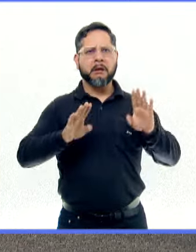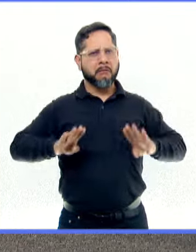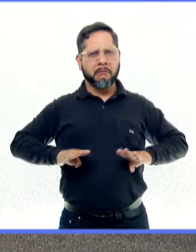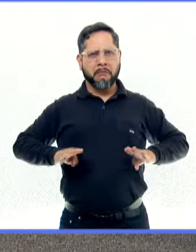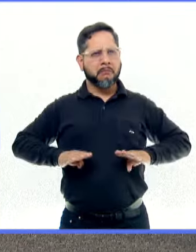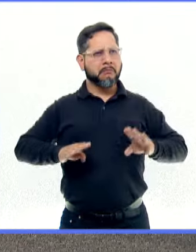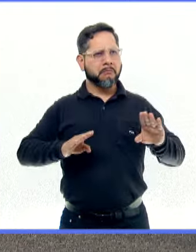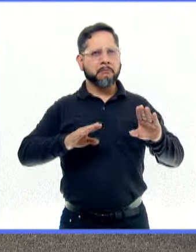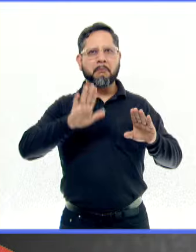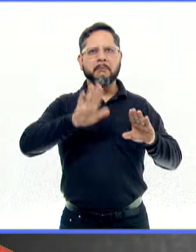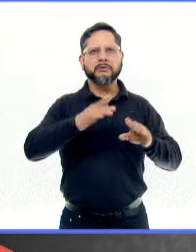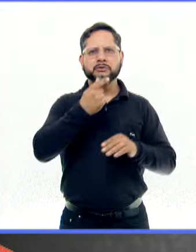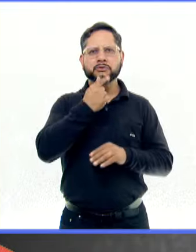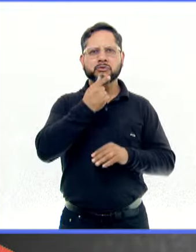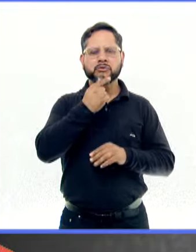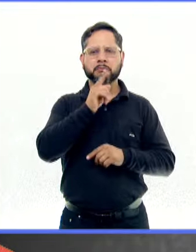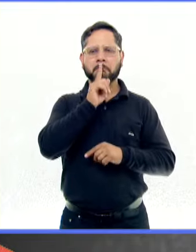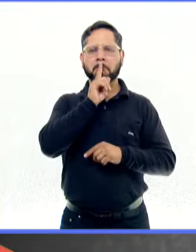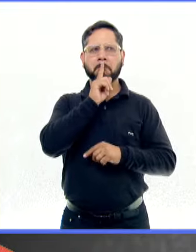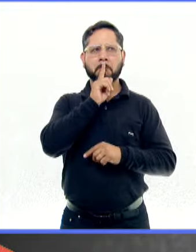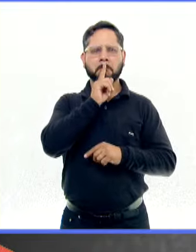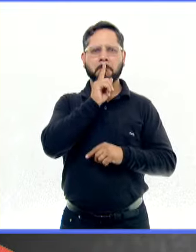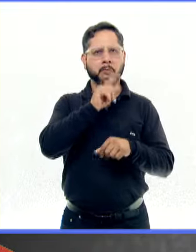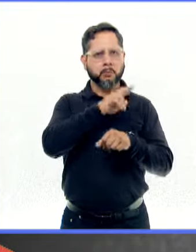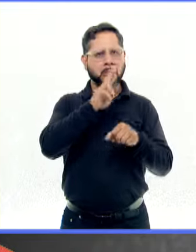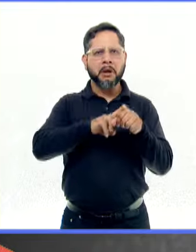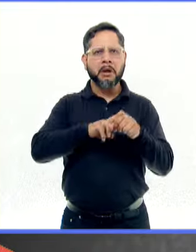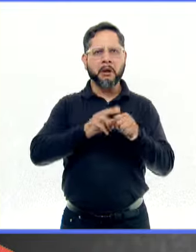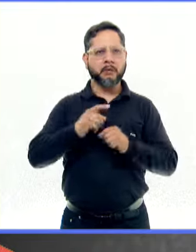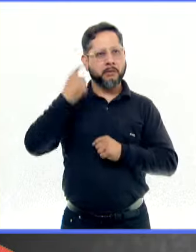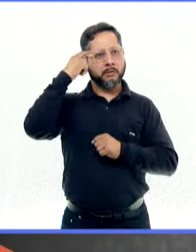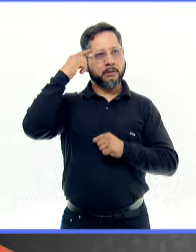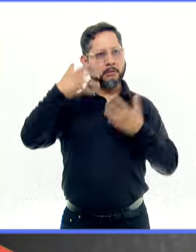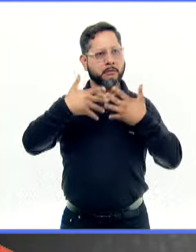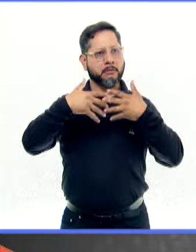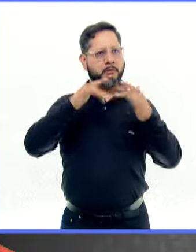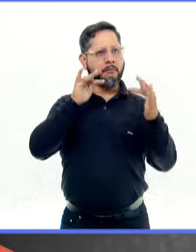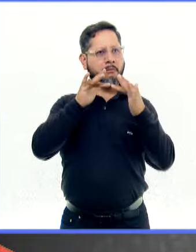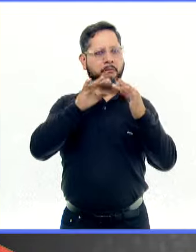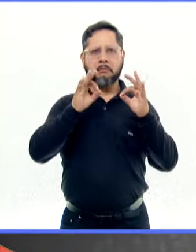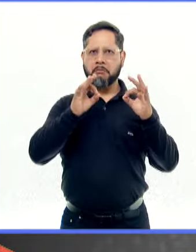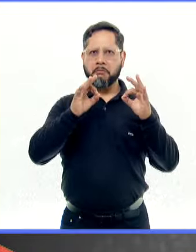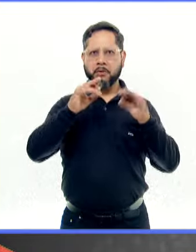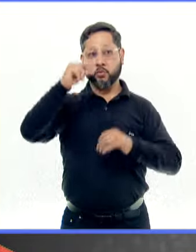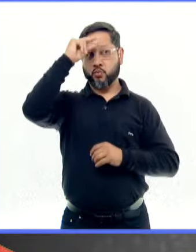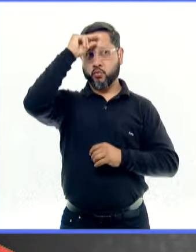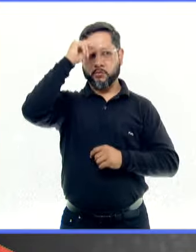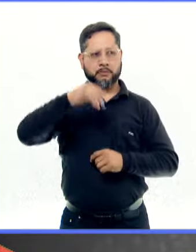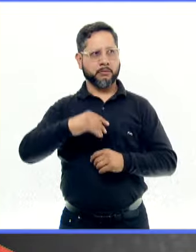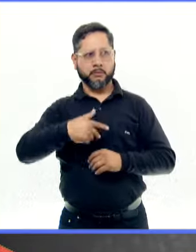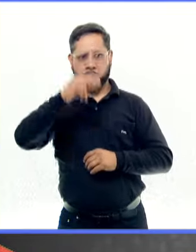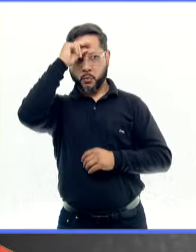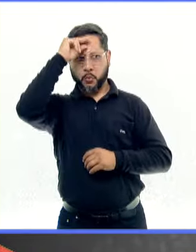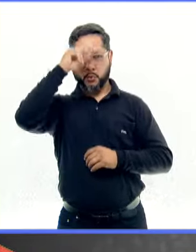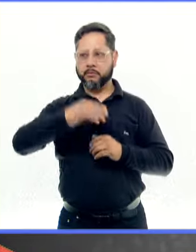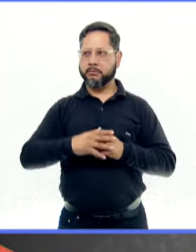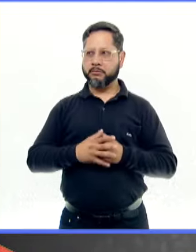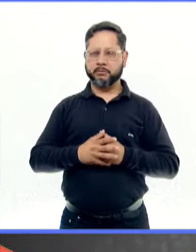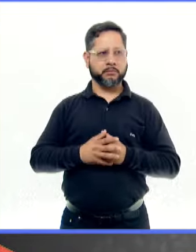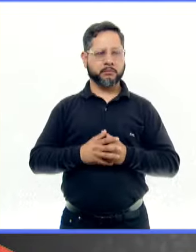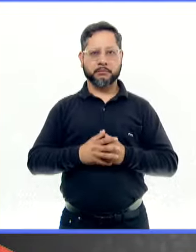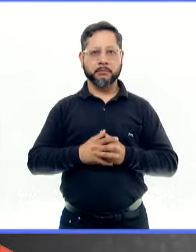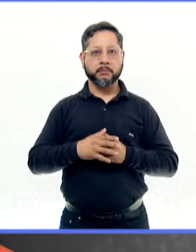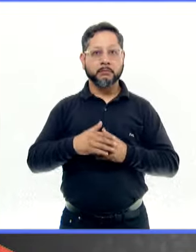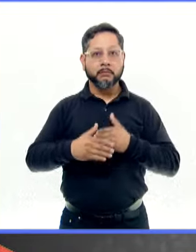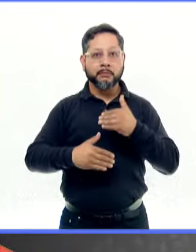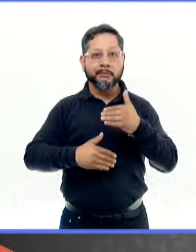veces pasan como niños reservados, niños como cerebritos, niños como desde otra perspectiva hasta que llegan a